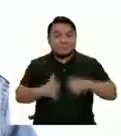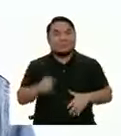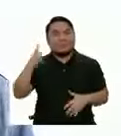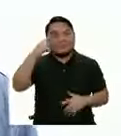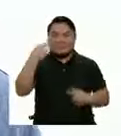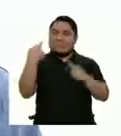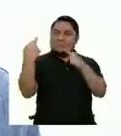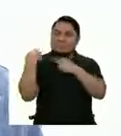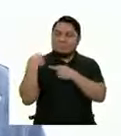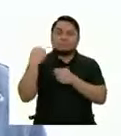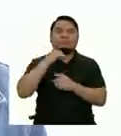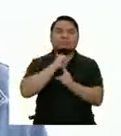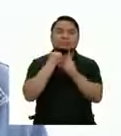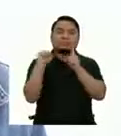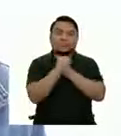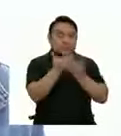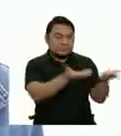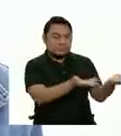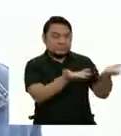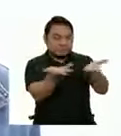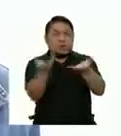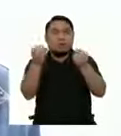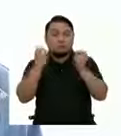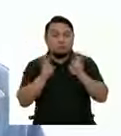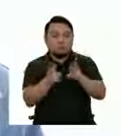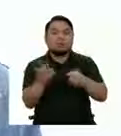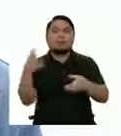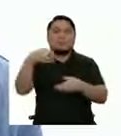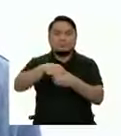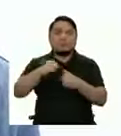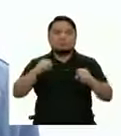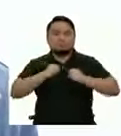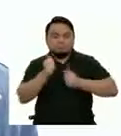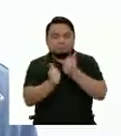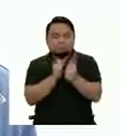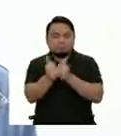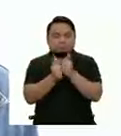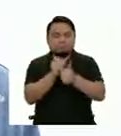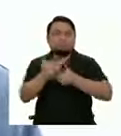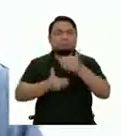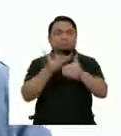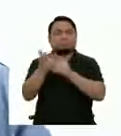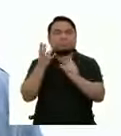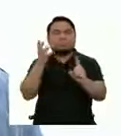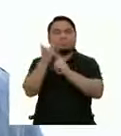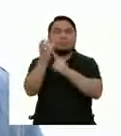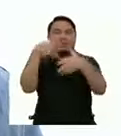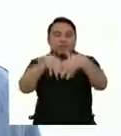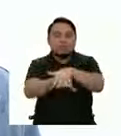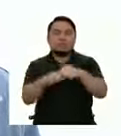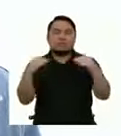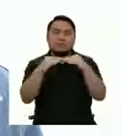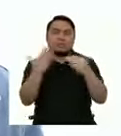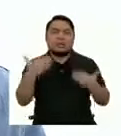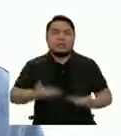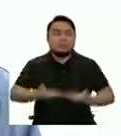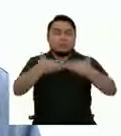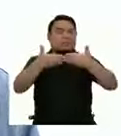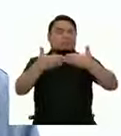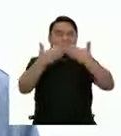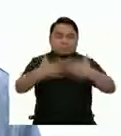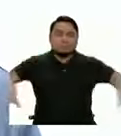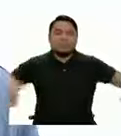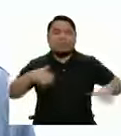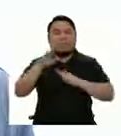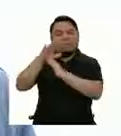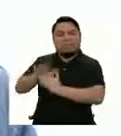preconcebidos por la sociedad Y transforman actitudes Ayudando a aumentar la intuición Rompiendo barreras sociales Y la